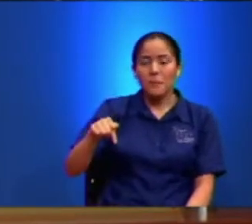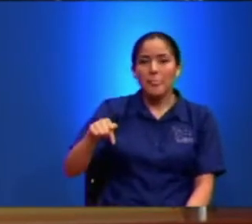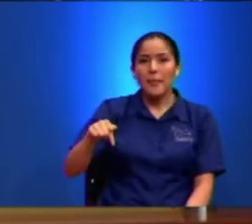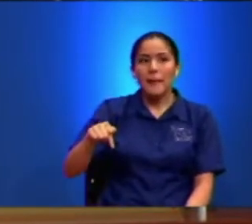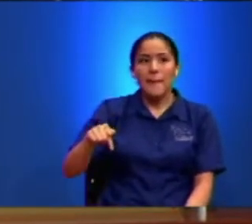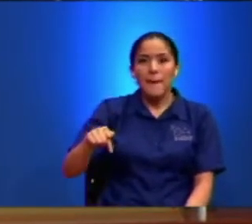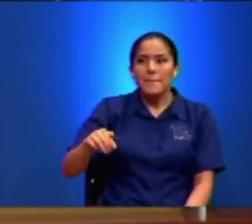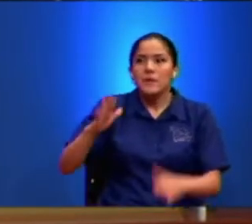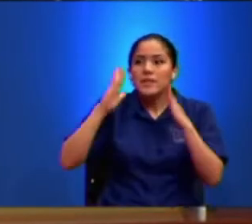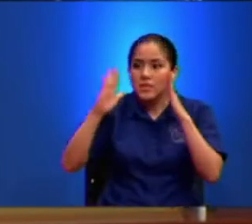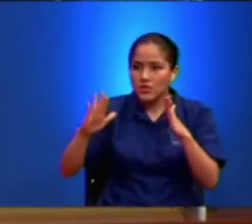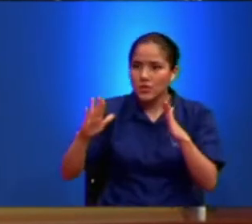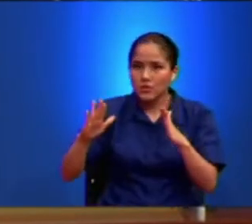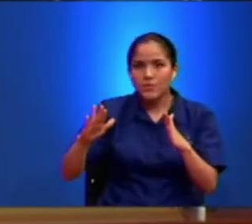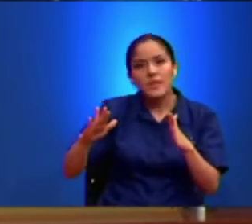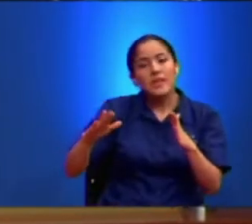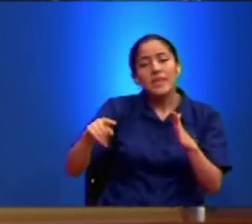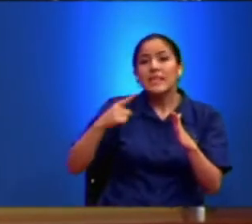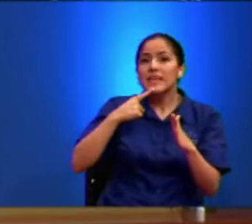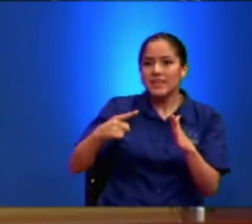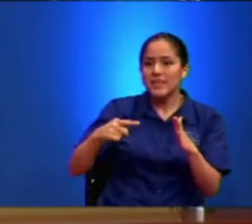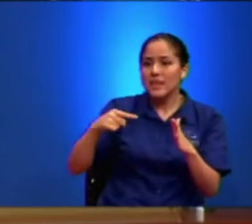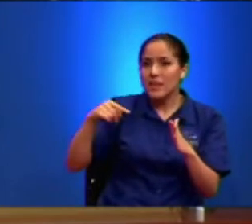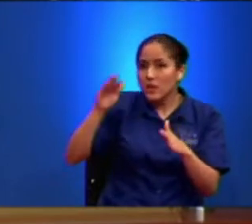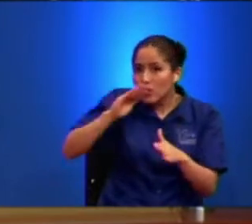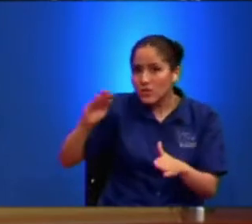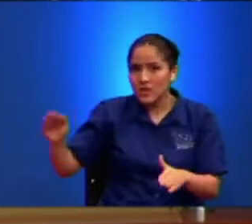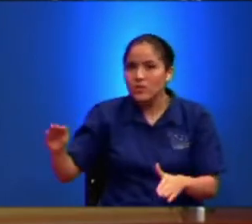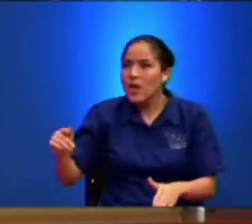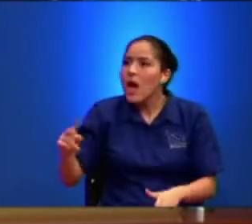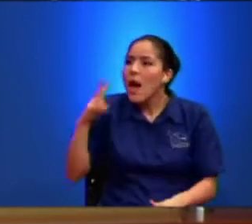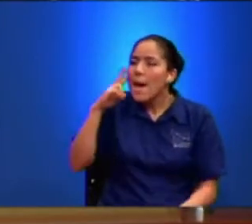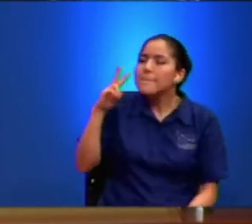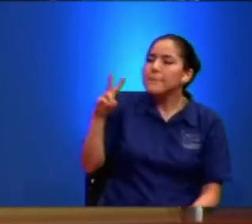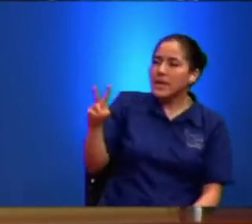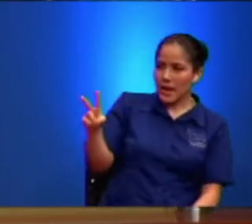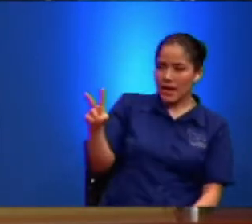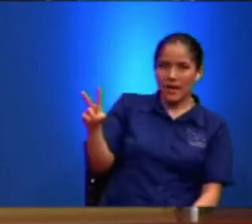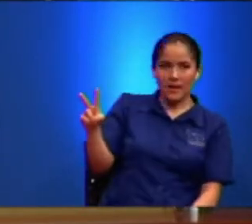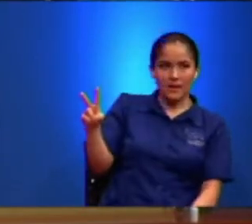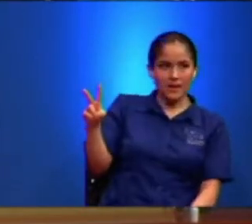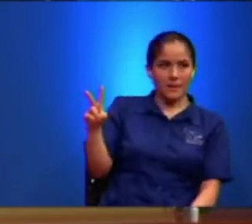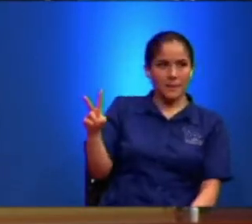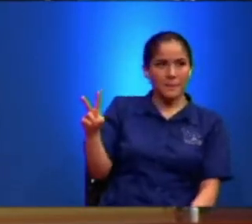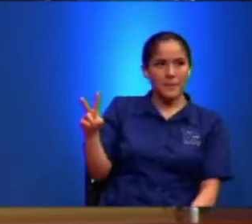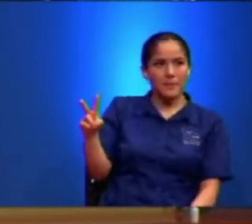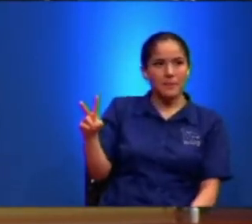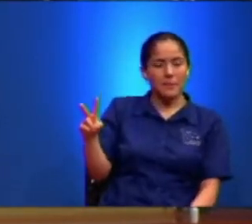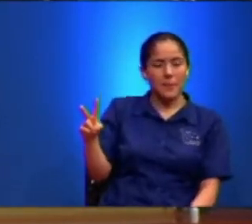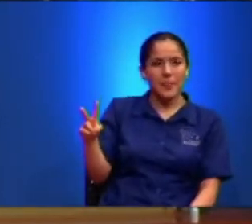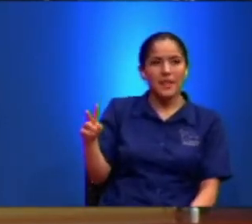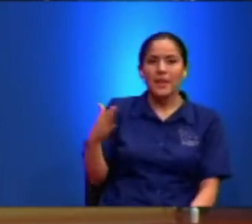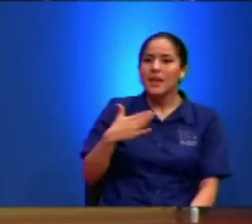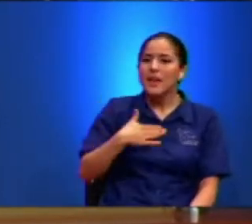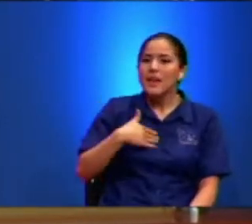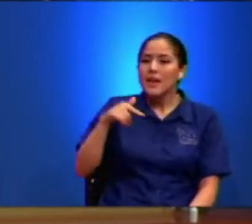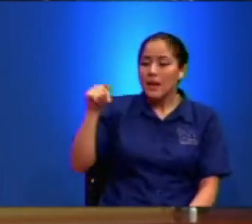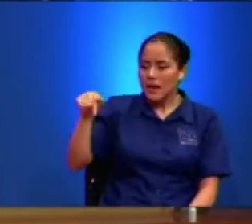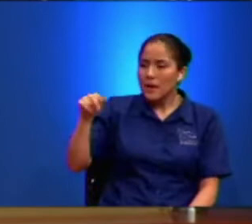Ay Mira No le Digo Como me Dicen Porque A veces Se me Va a Salir Como me Dicen Mis Nietos